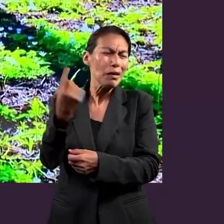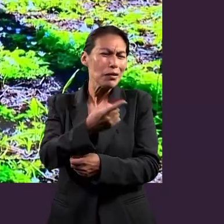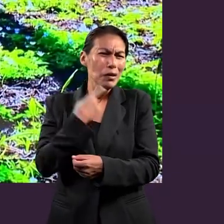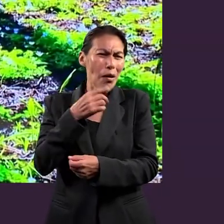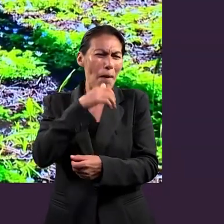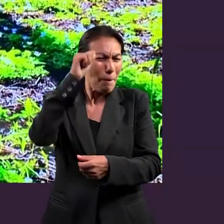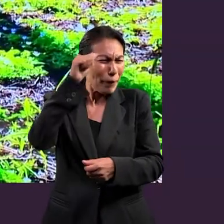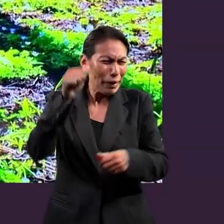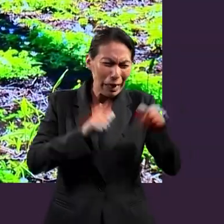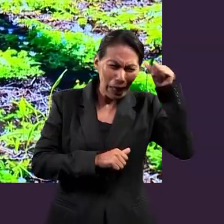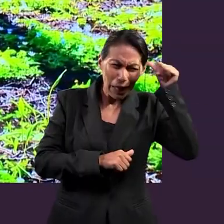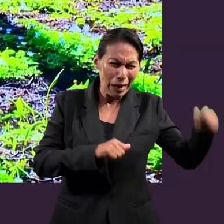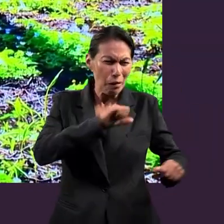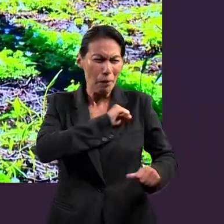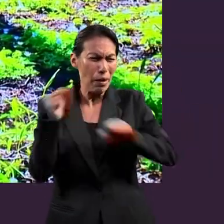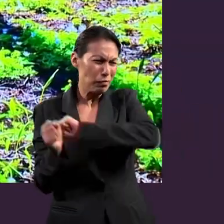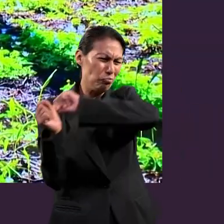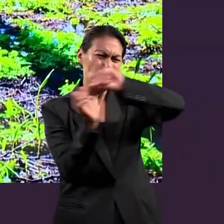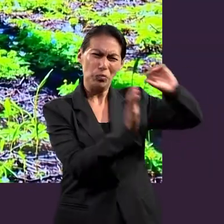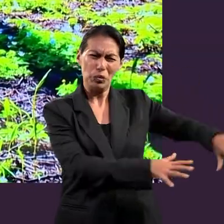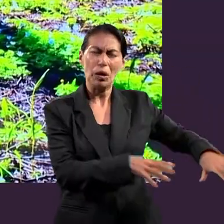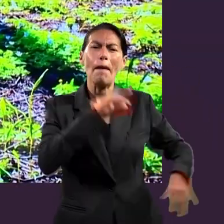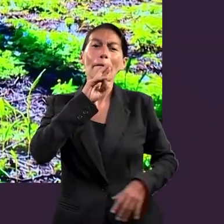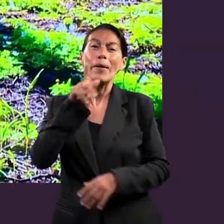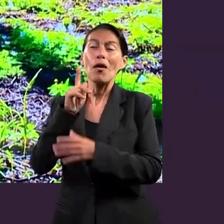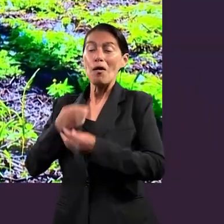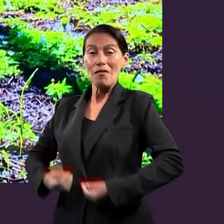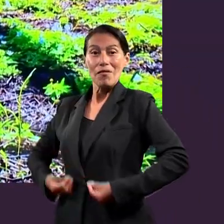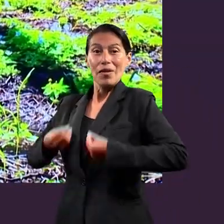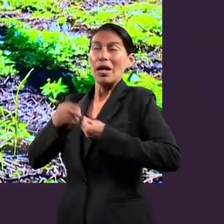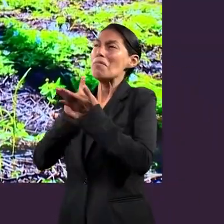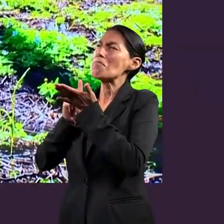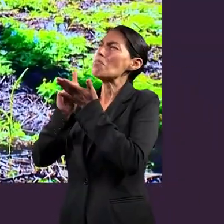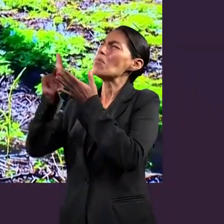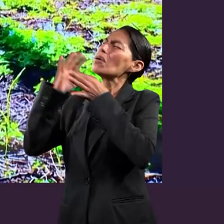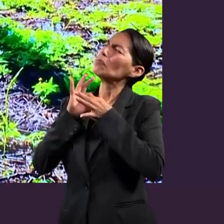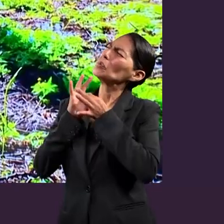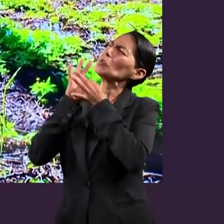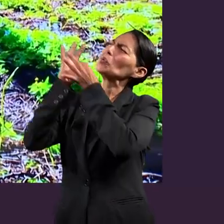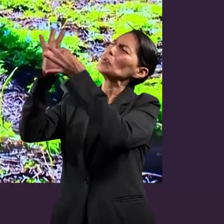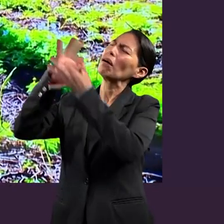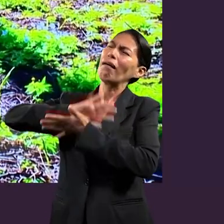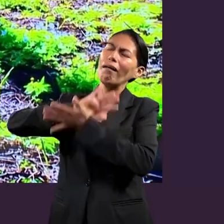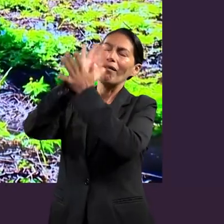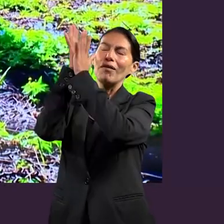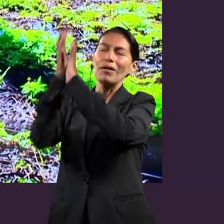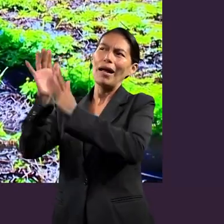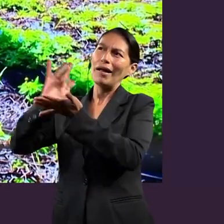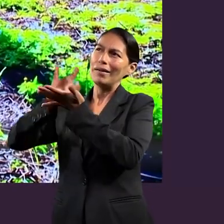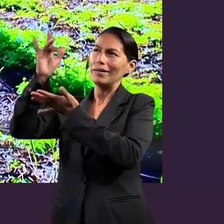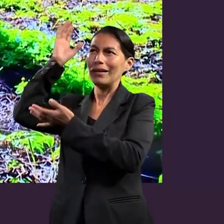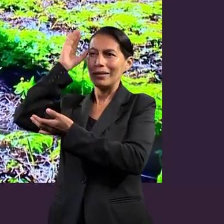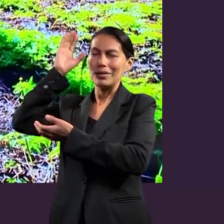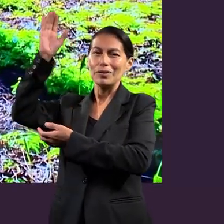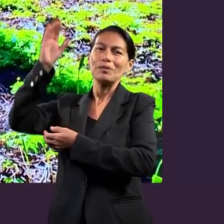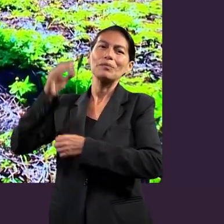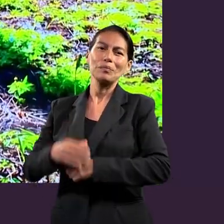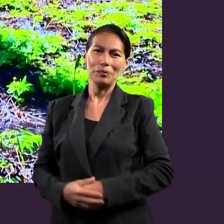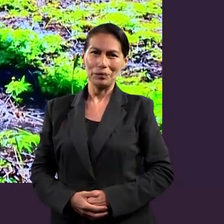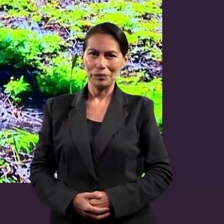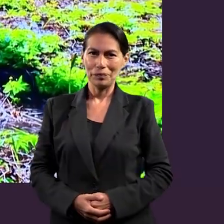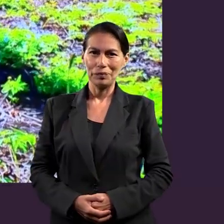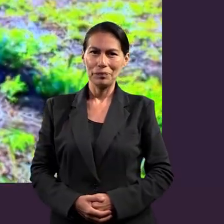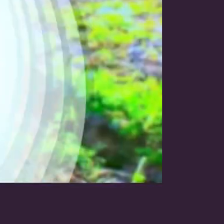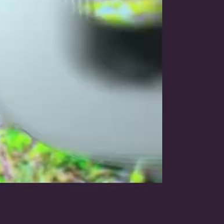una vida transformada, habiendo dejado toda la inmoralidad para vivir una vida pura por el poder transformador de